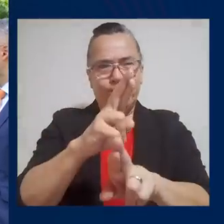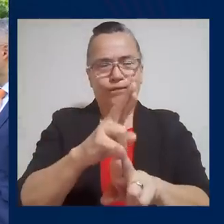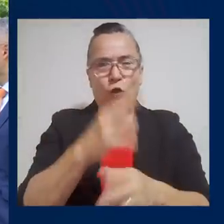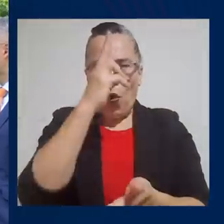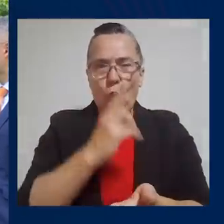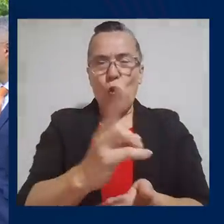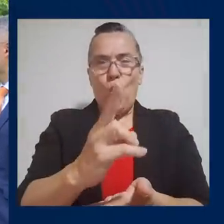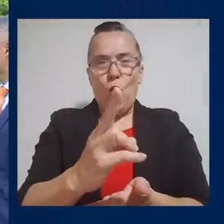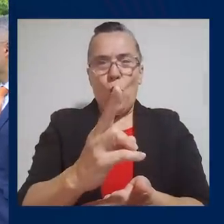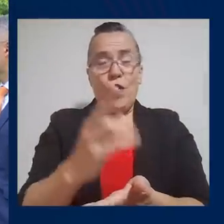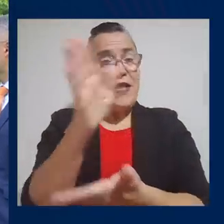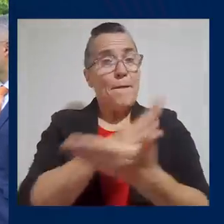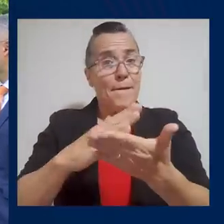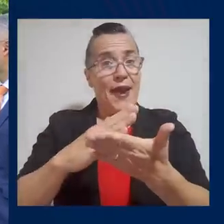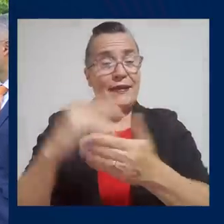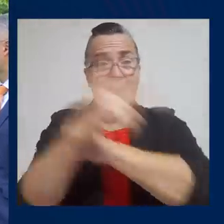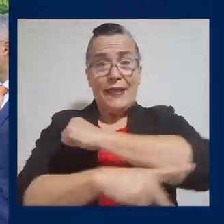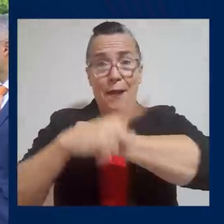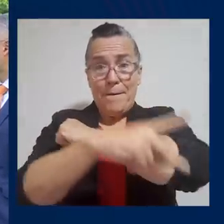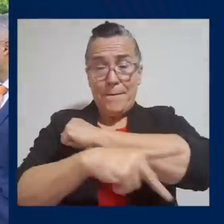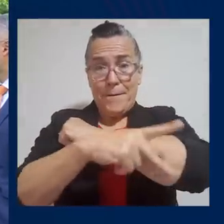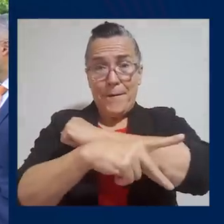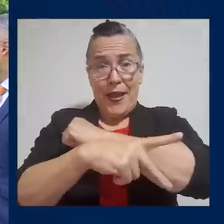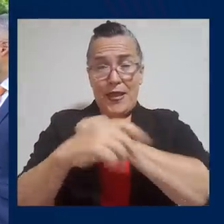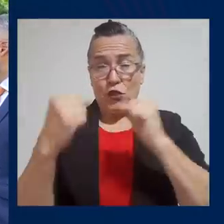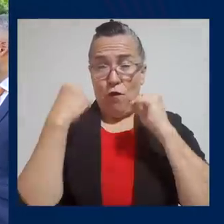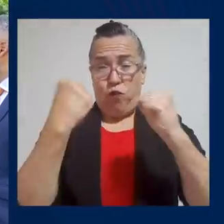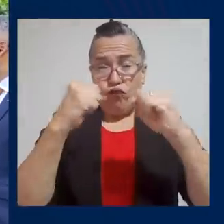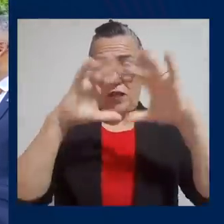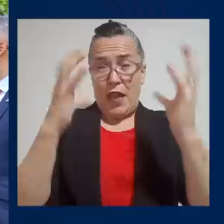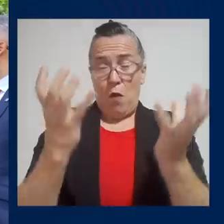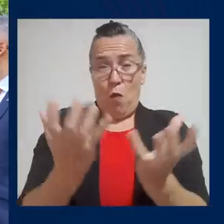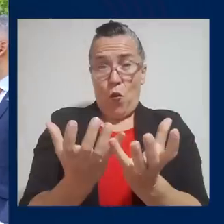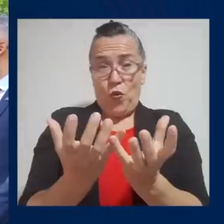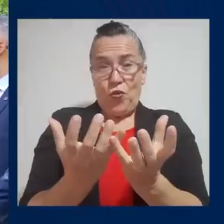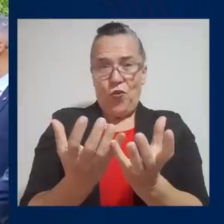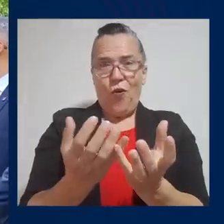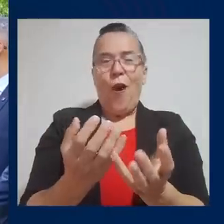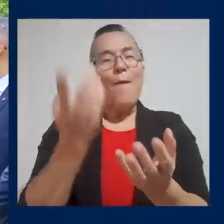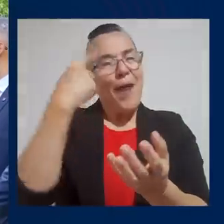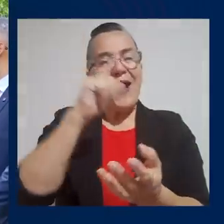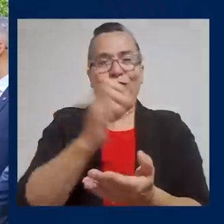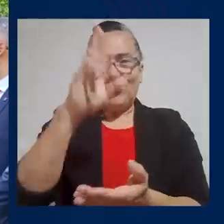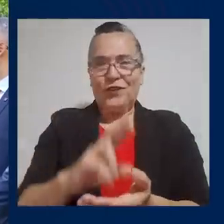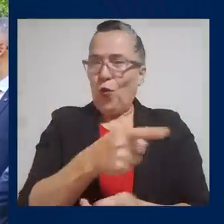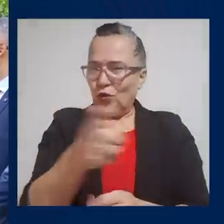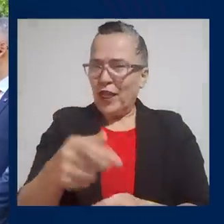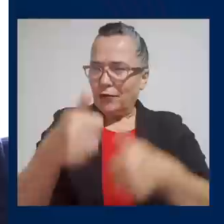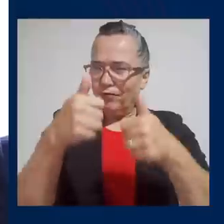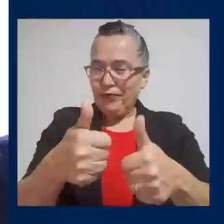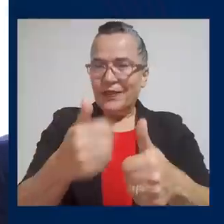de parte de la potencia más poderosa del mundo. Se lo merecen y se los